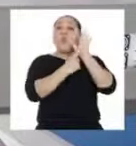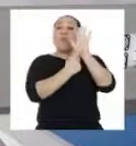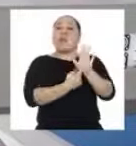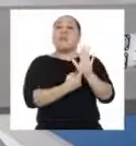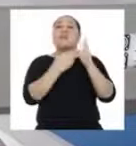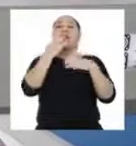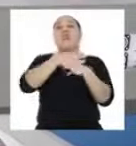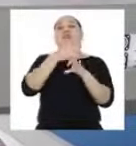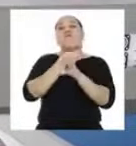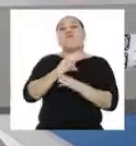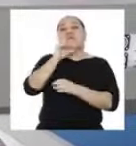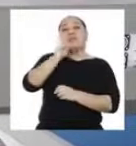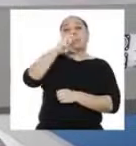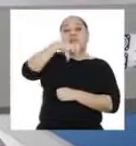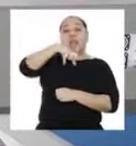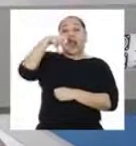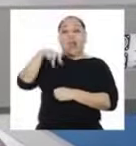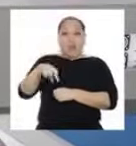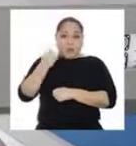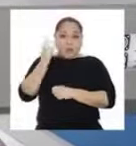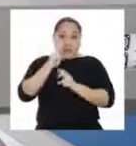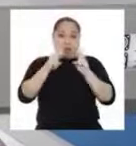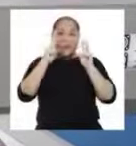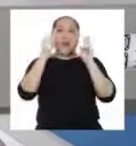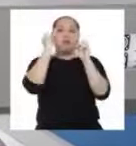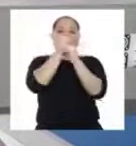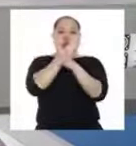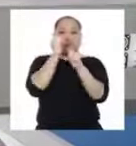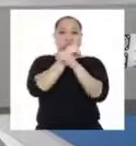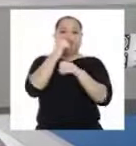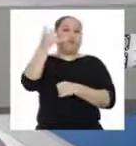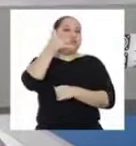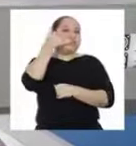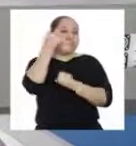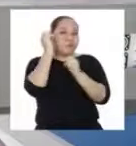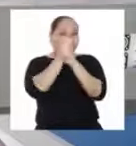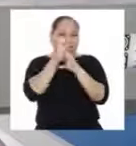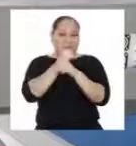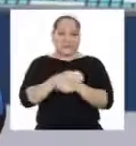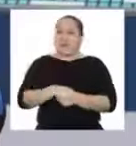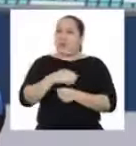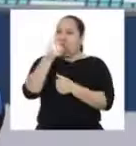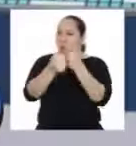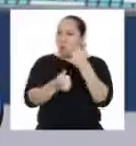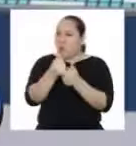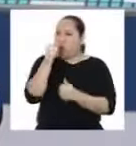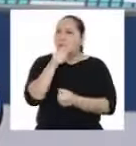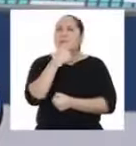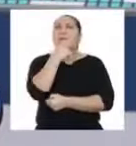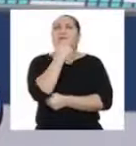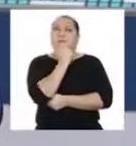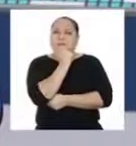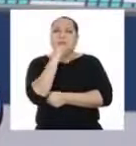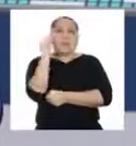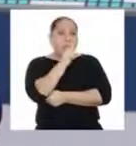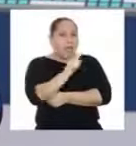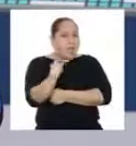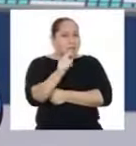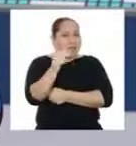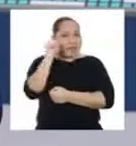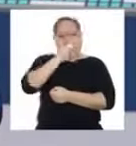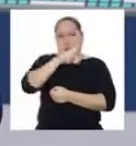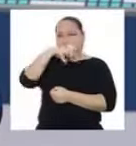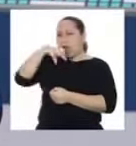que muestra los tipos de aplicativos para videollamadas. ¿Cuáles serán entonces